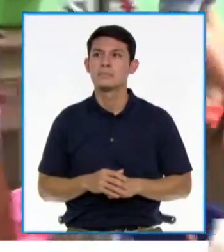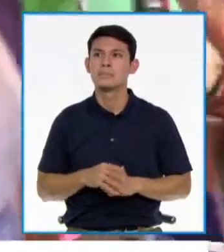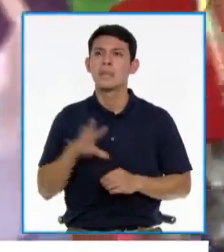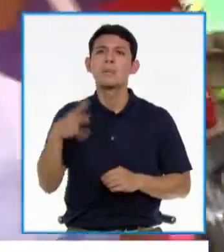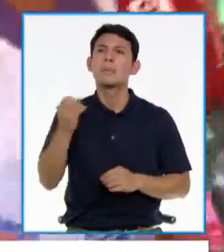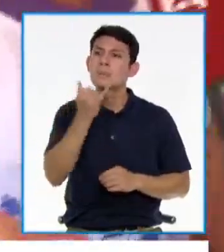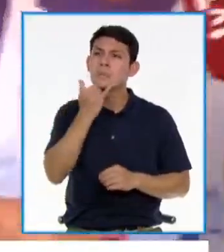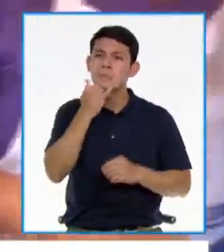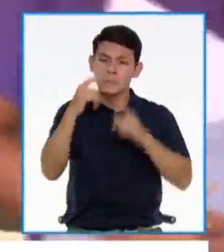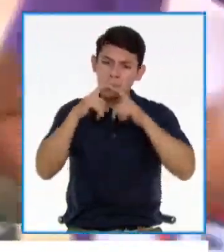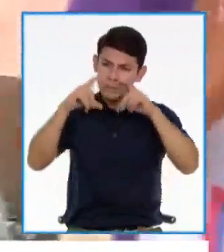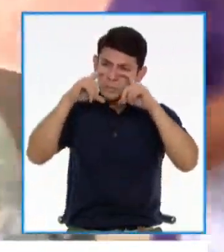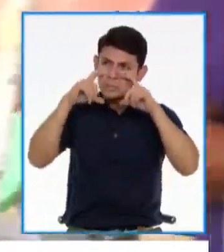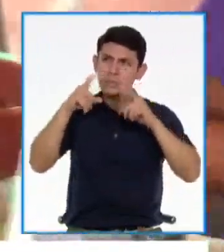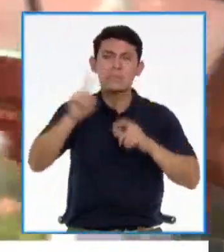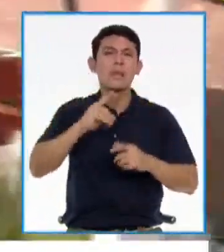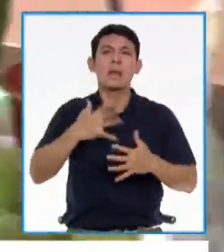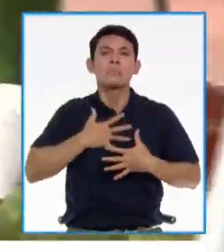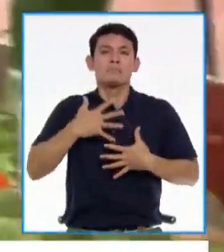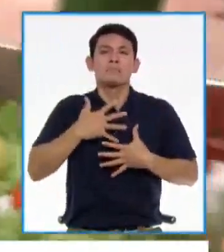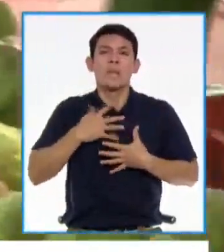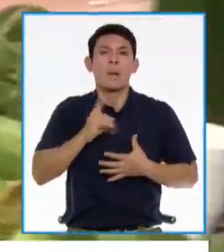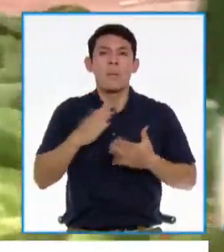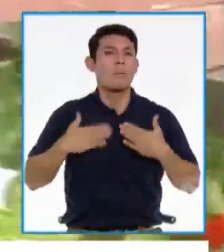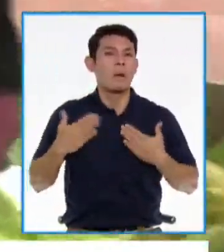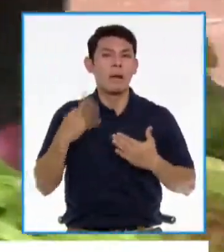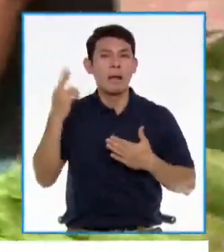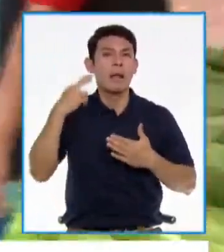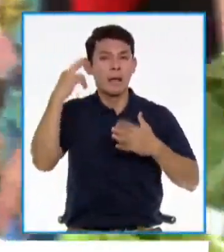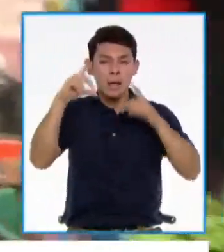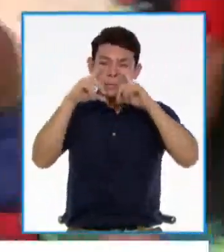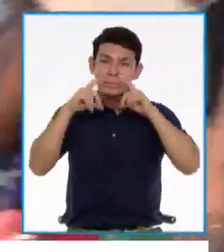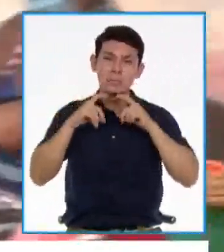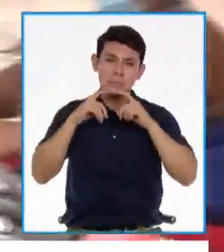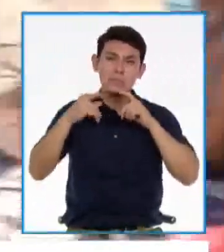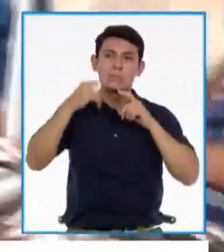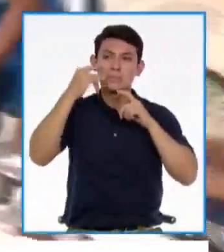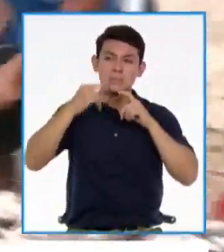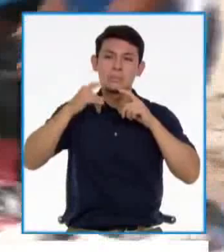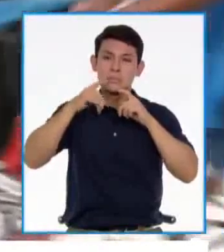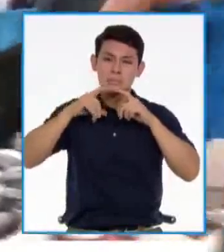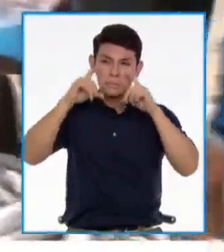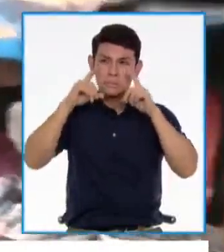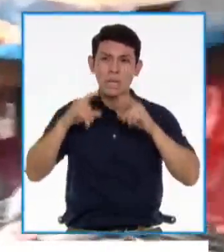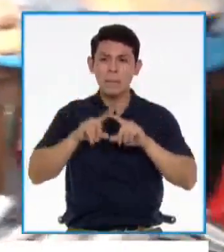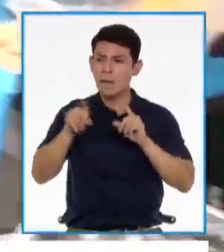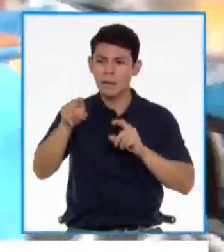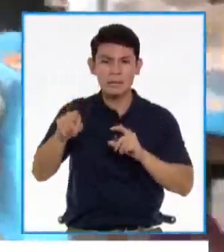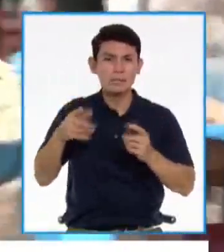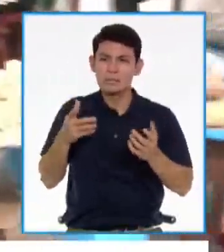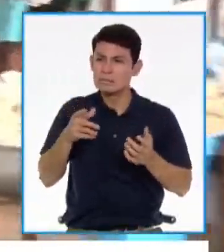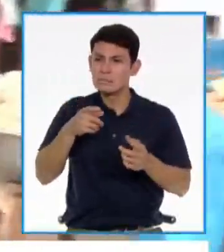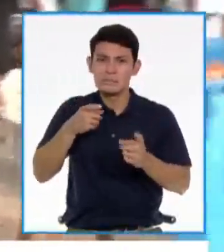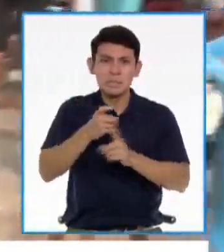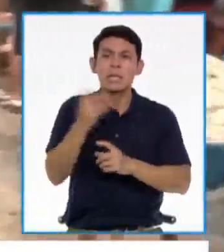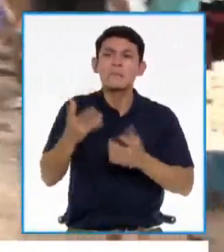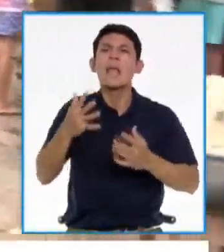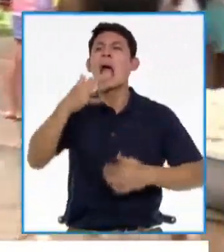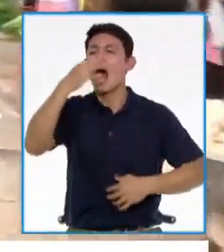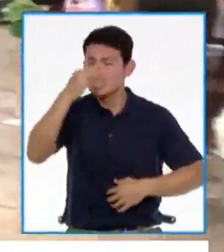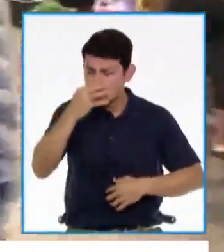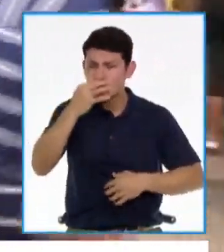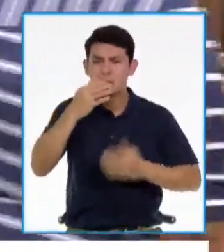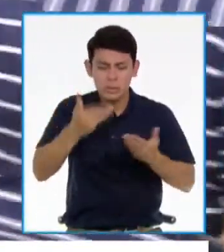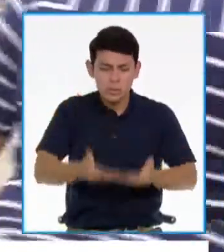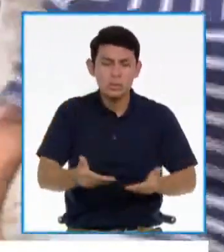diciendo por respirar. No puedo respirar con la mascarilla, por eso es que cada rato lo bajo. ¿Usted cree que no estaría contaminando, de repente estornuda en